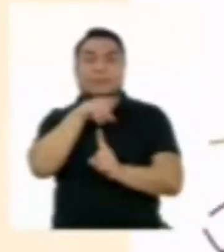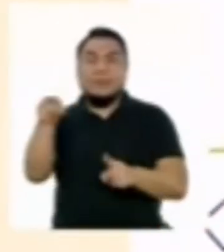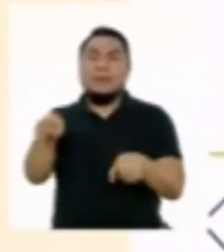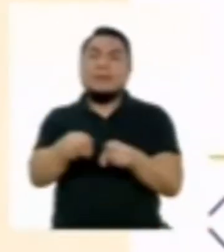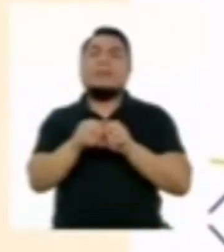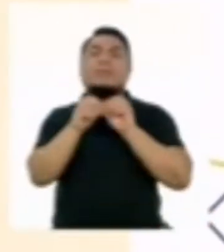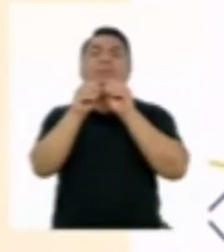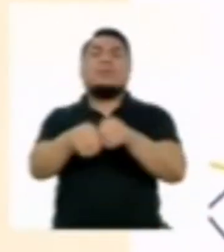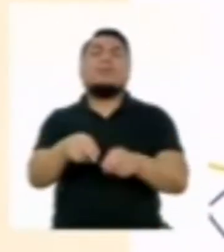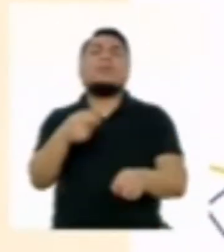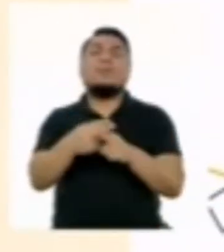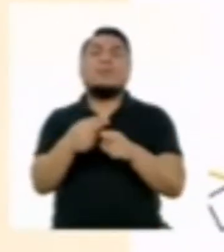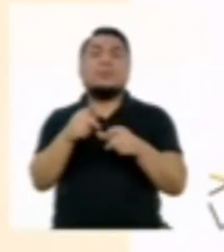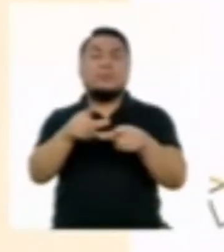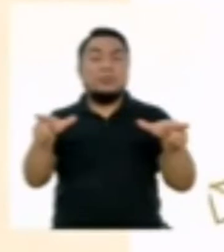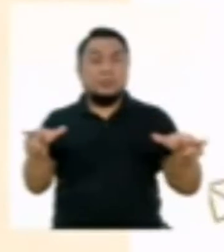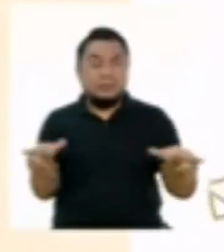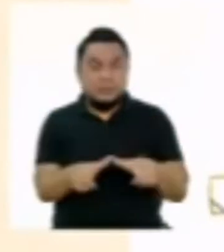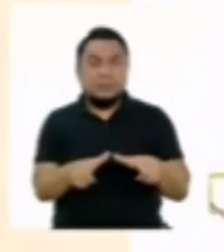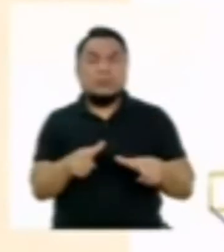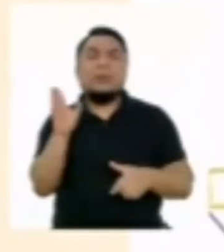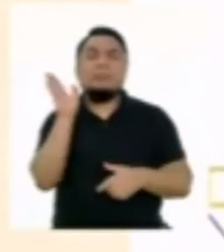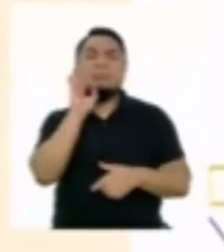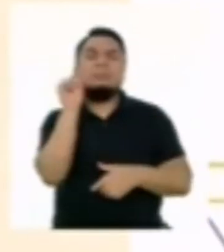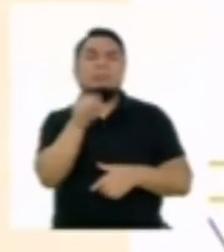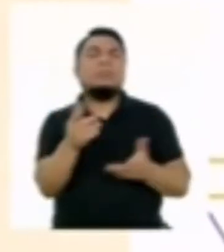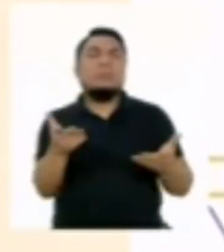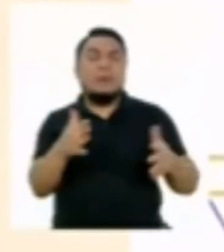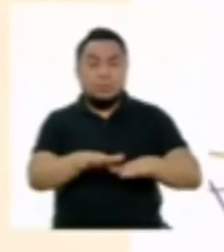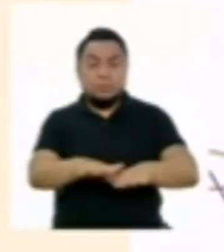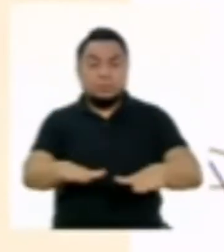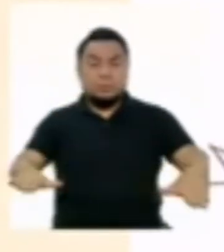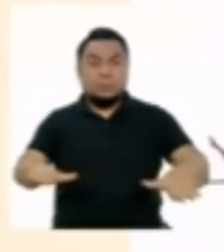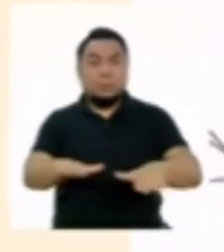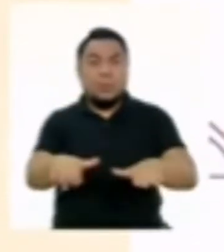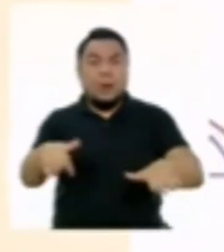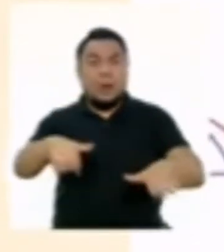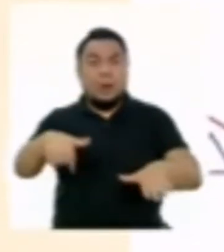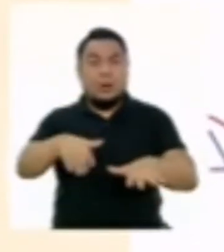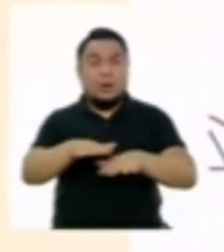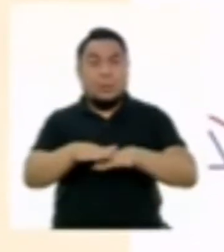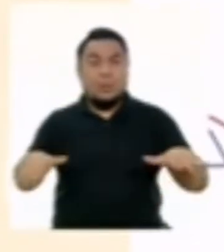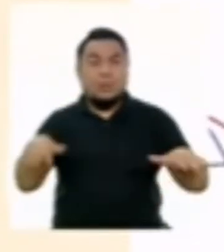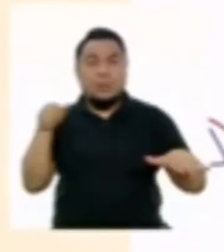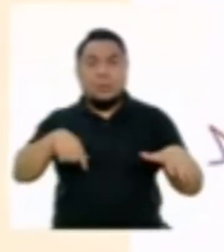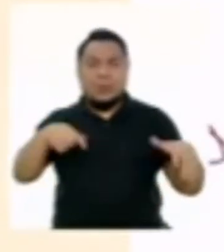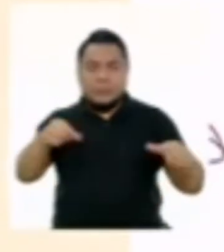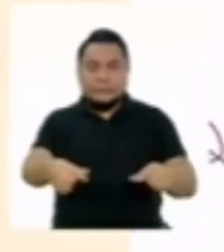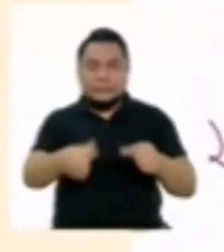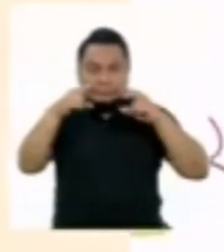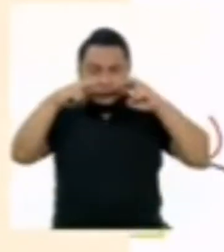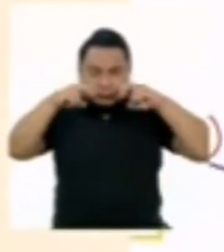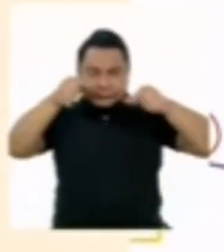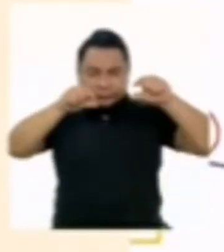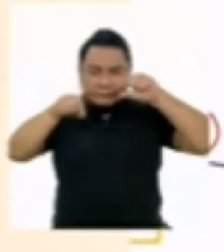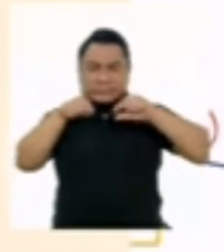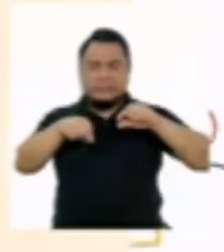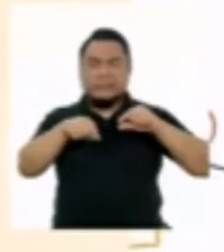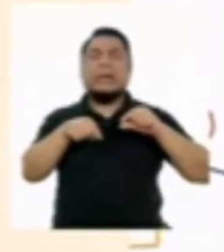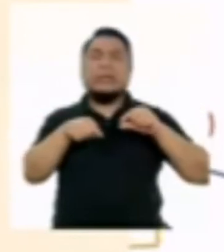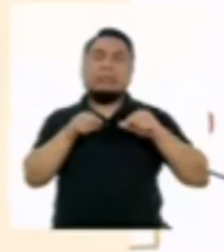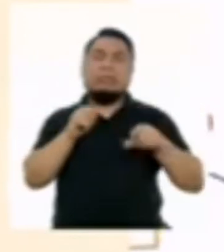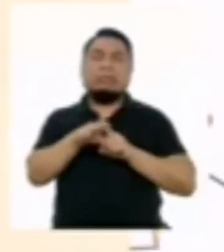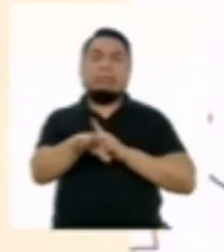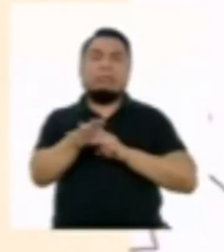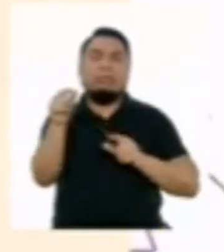ha denominado sitio contaminado a aquel suelo cuyas características químicas han sido alteradas